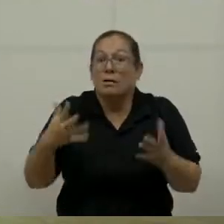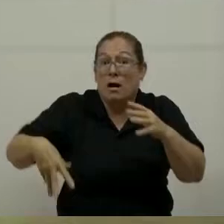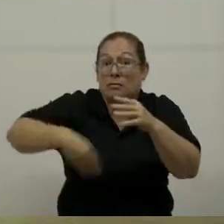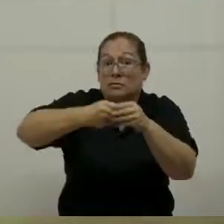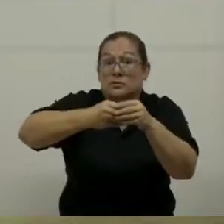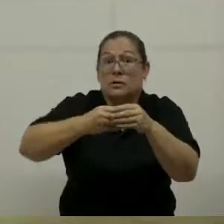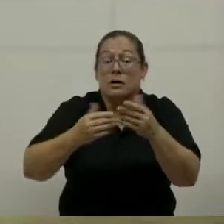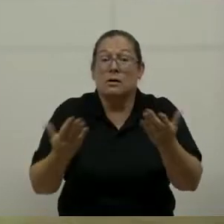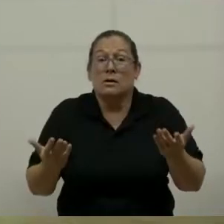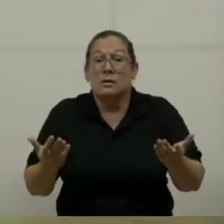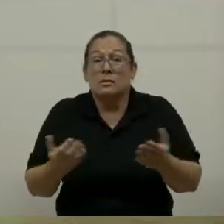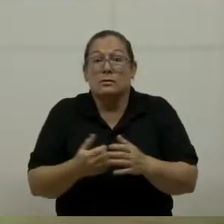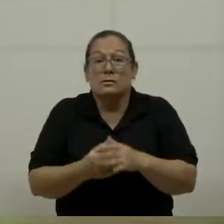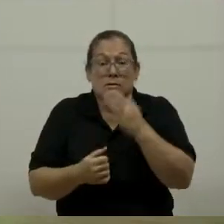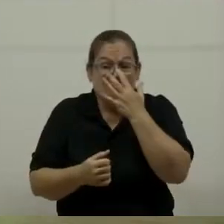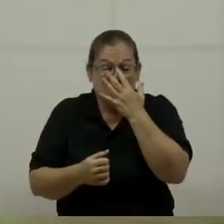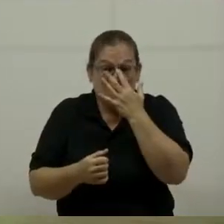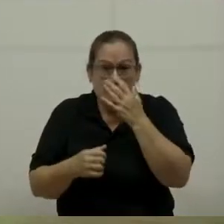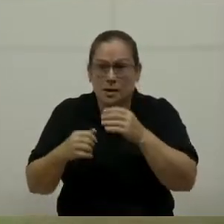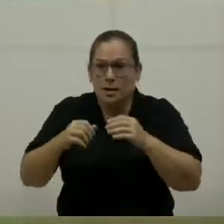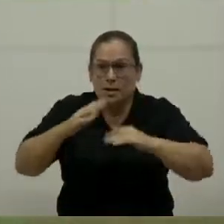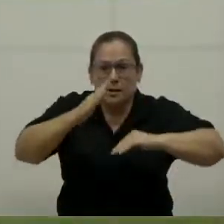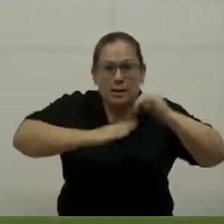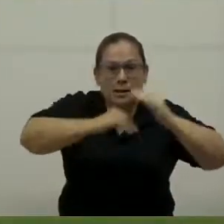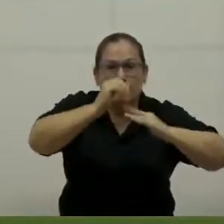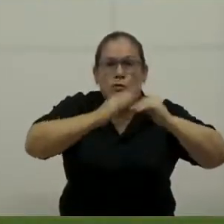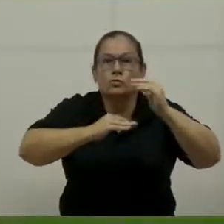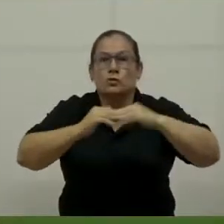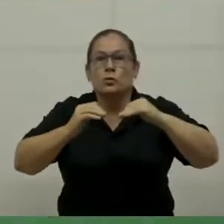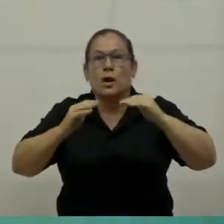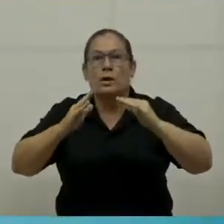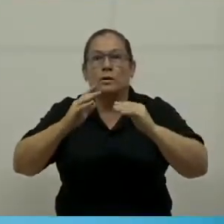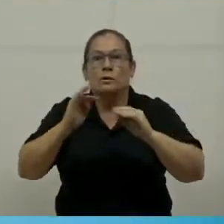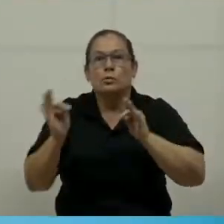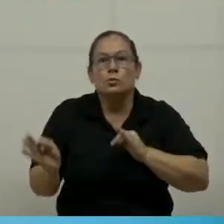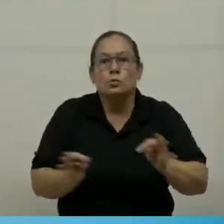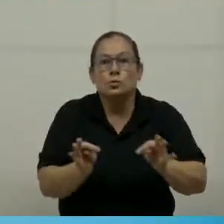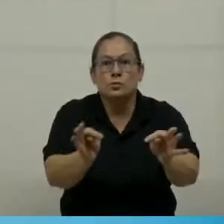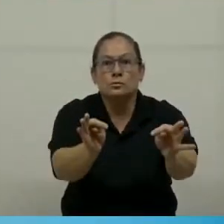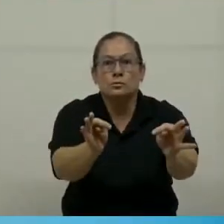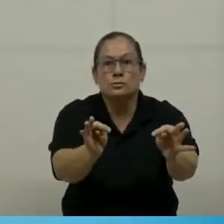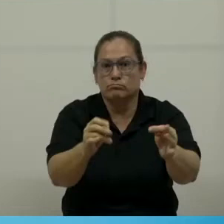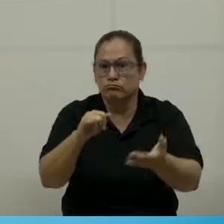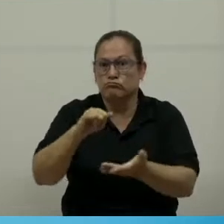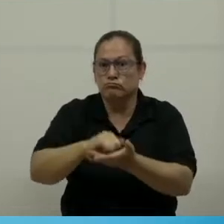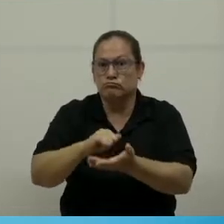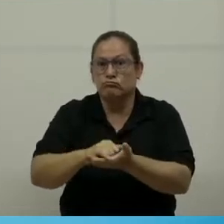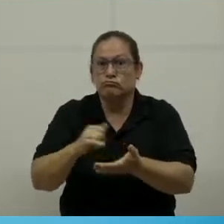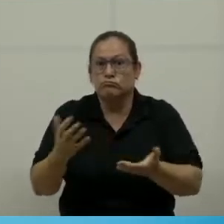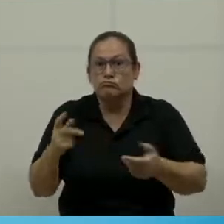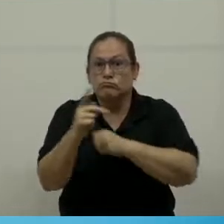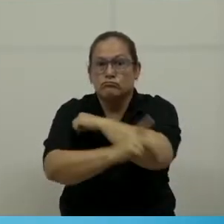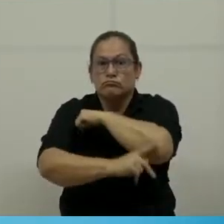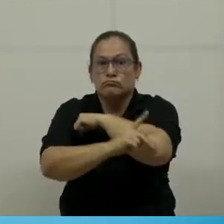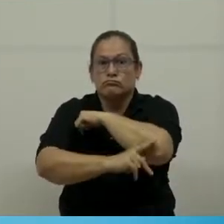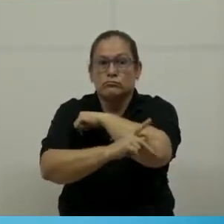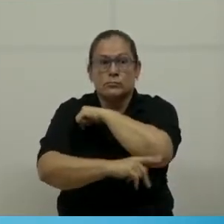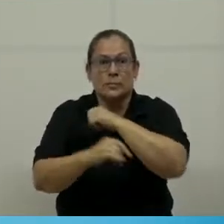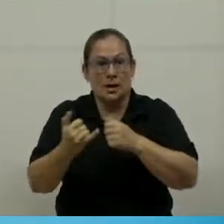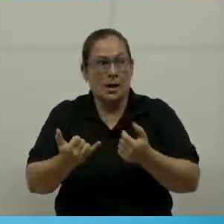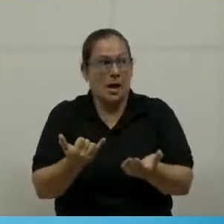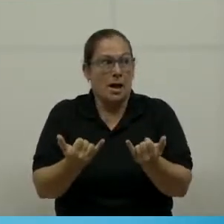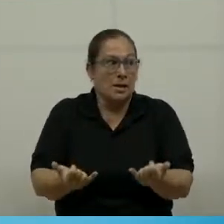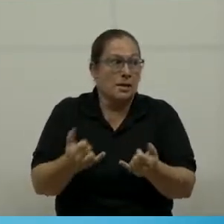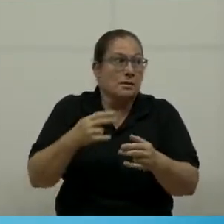Adicionalmente, un gran tema, ¿verdad? La infraestructura turística en este país. Y aquí le hemos llamado al programa